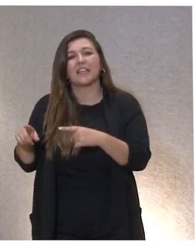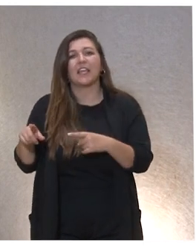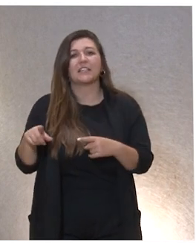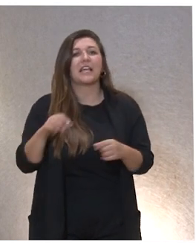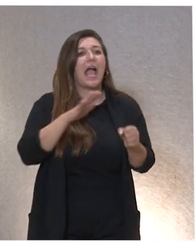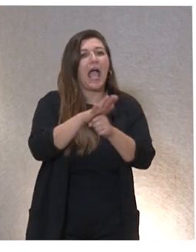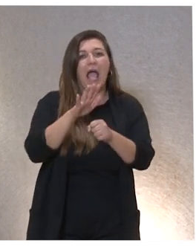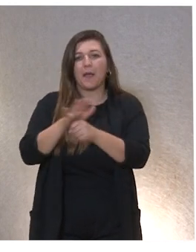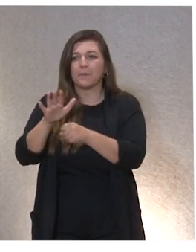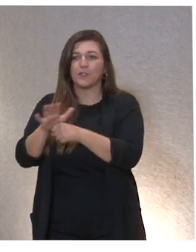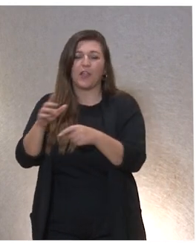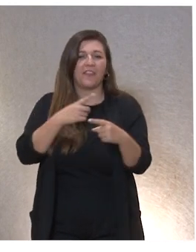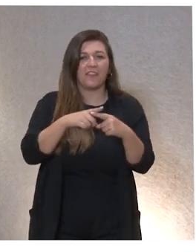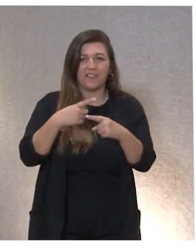ámbitos,